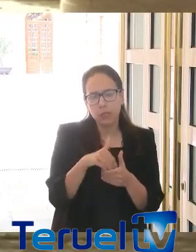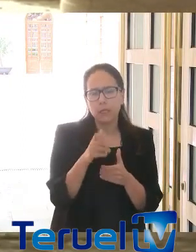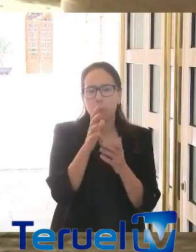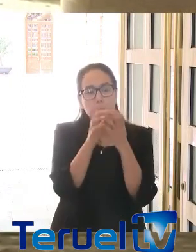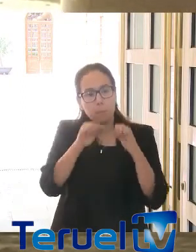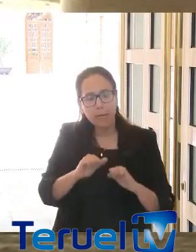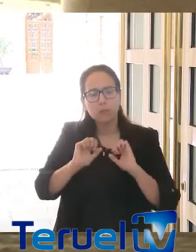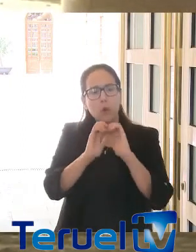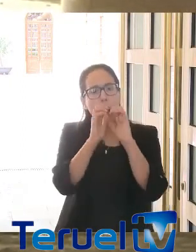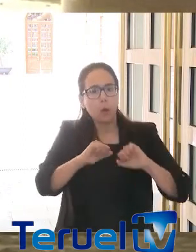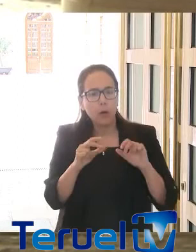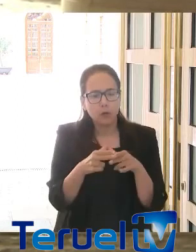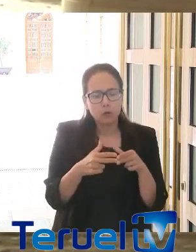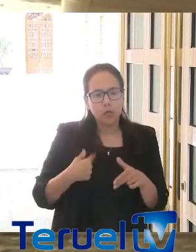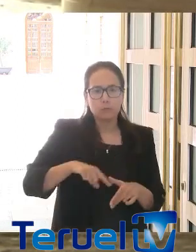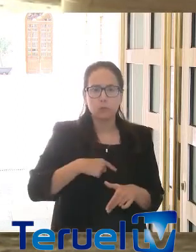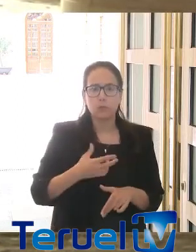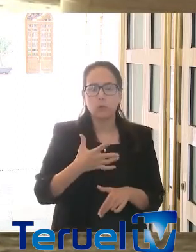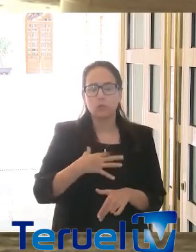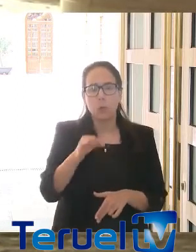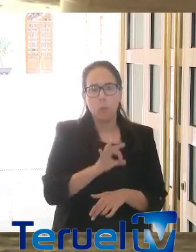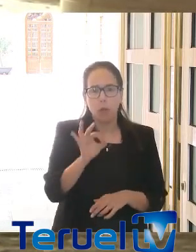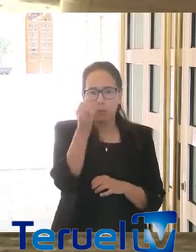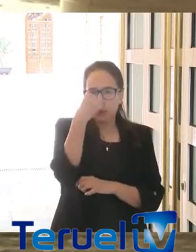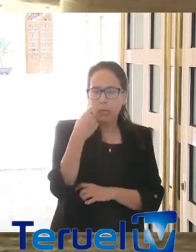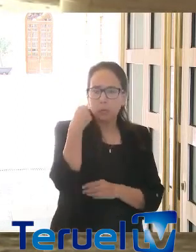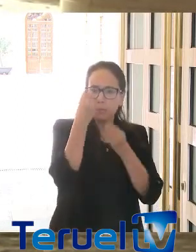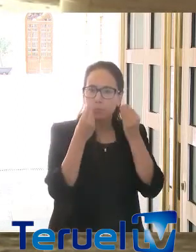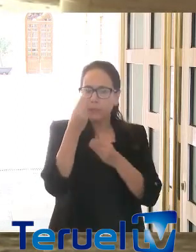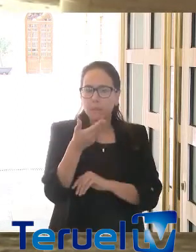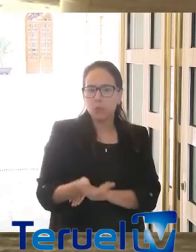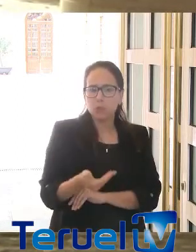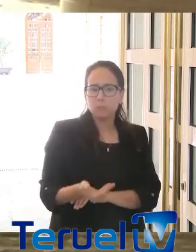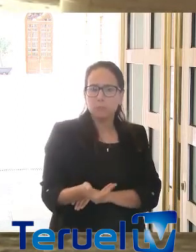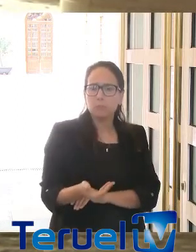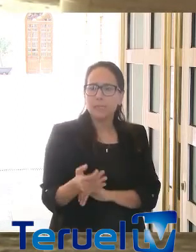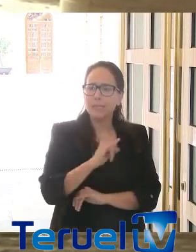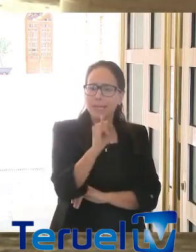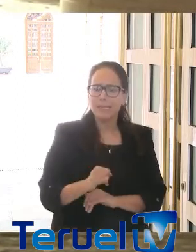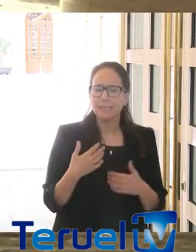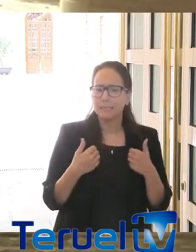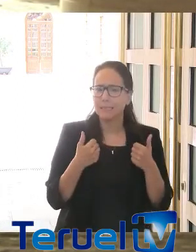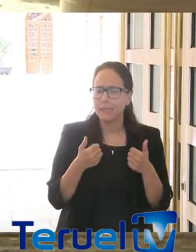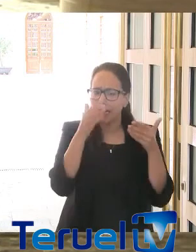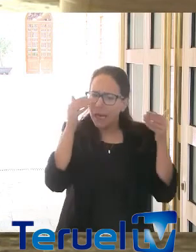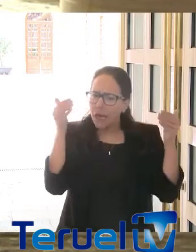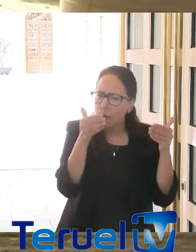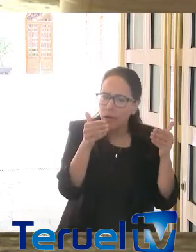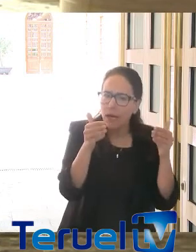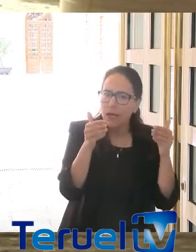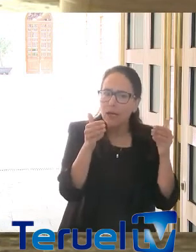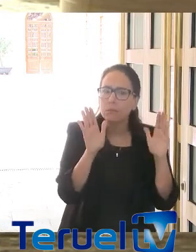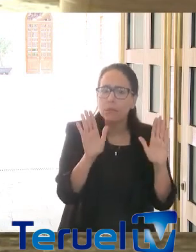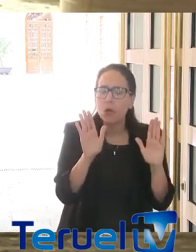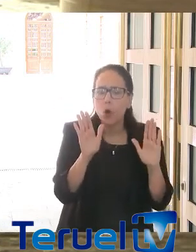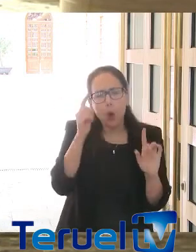económico y social. Nosotros, desde Podemos Aragón, creemos que es importante afrontar esta crisis sanitaria sin olvidar cuál es